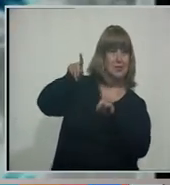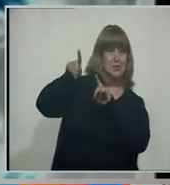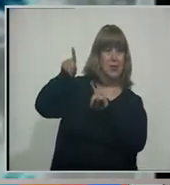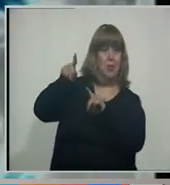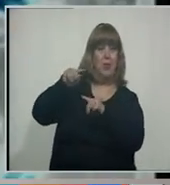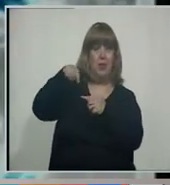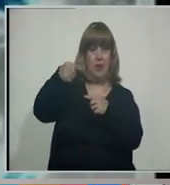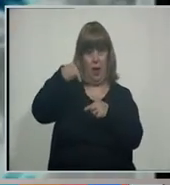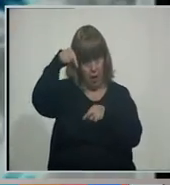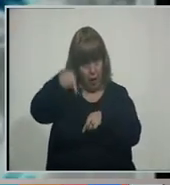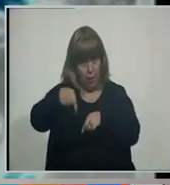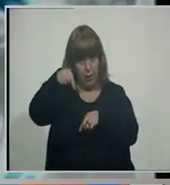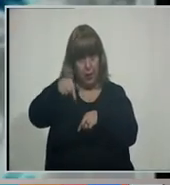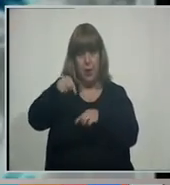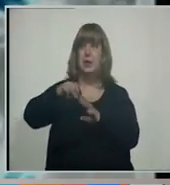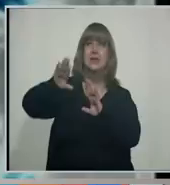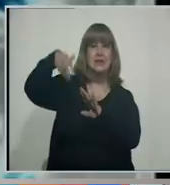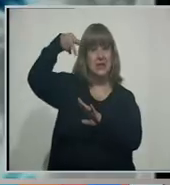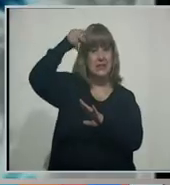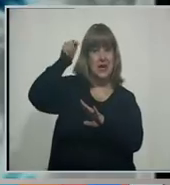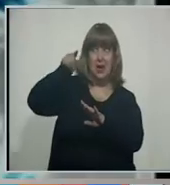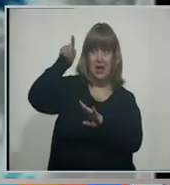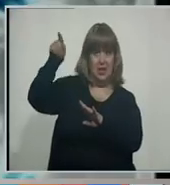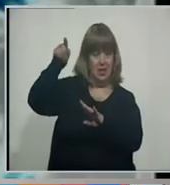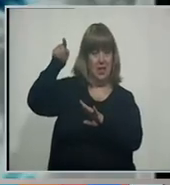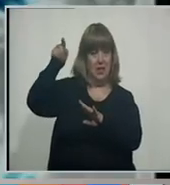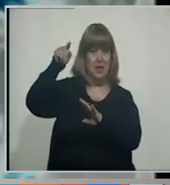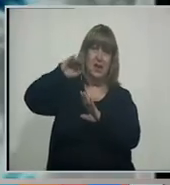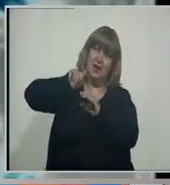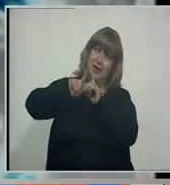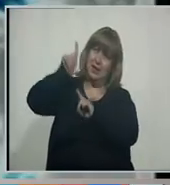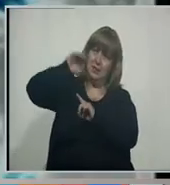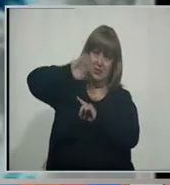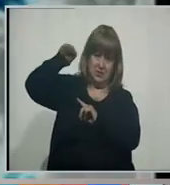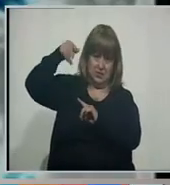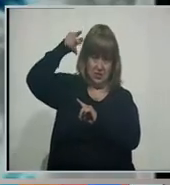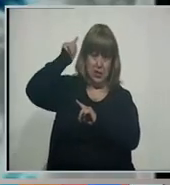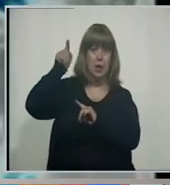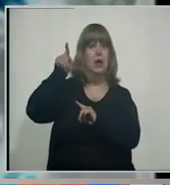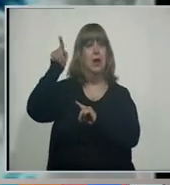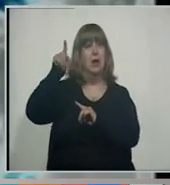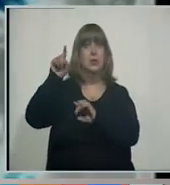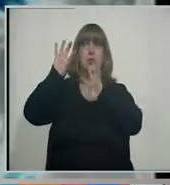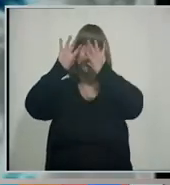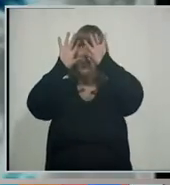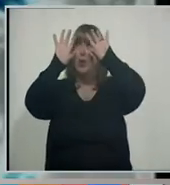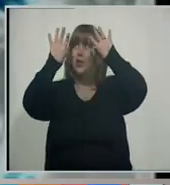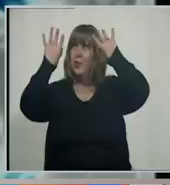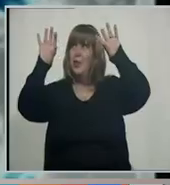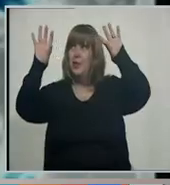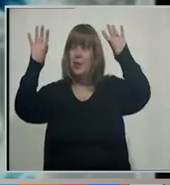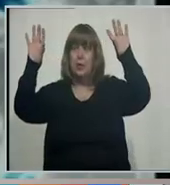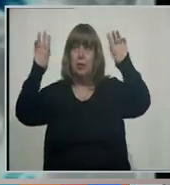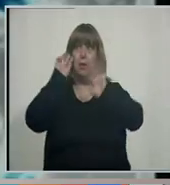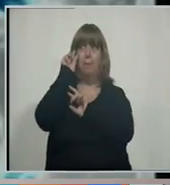En este momento ya del lado occidental de la cordillera, en la parte más alta y del lado chileno, hay mucha nubosidad y se puede